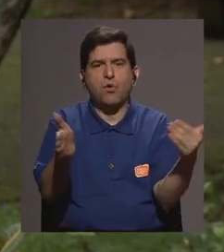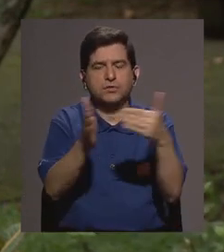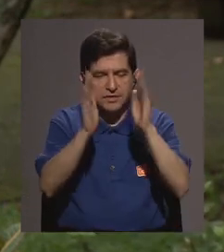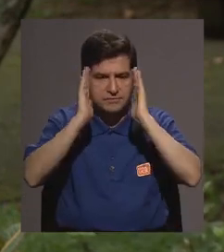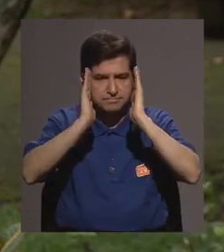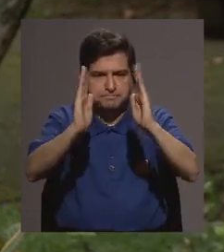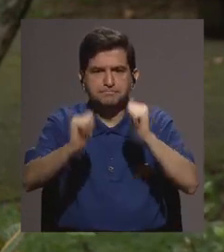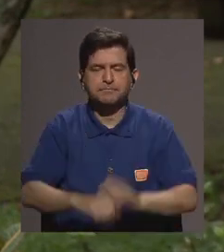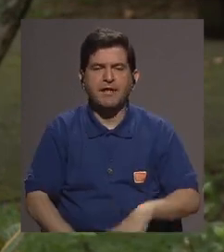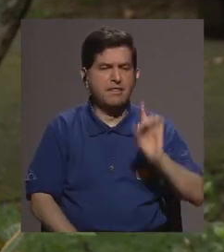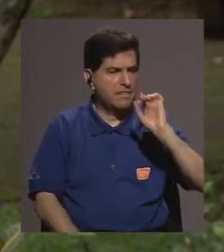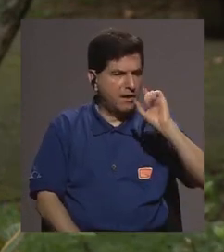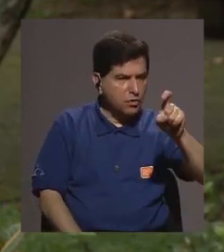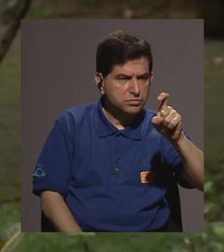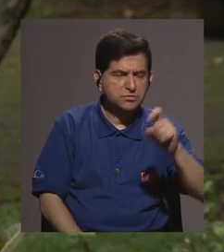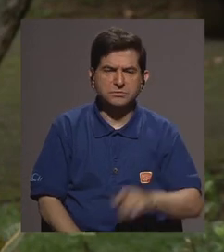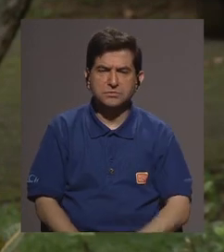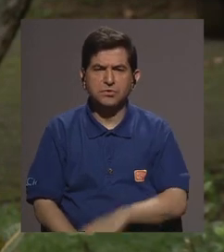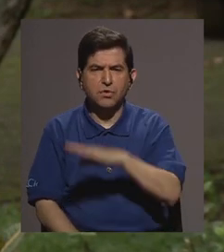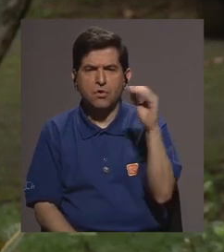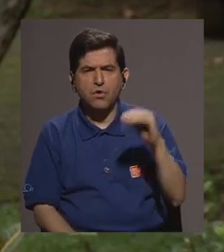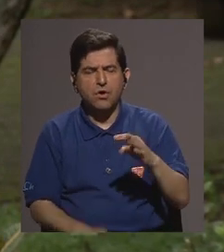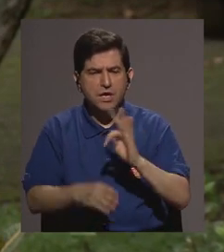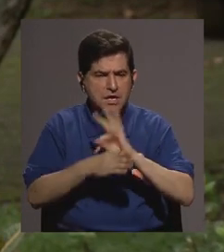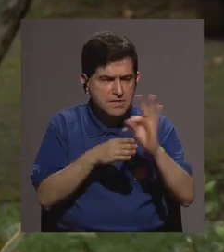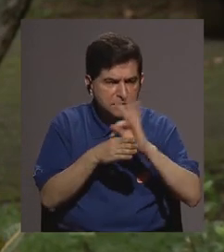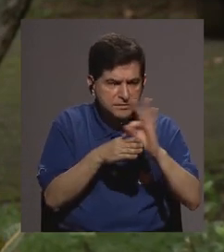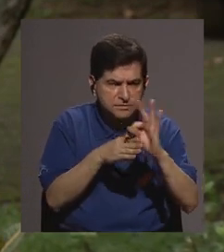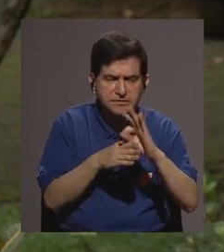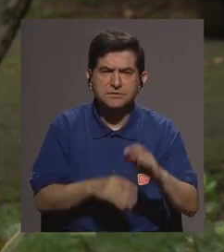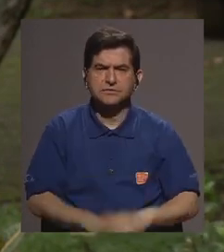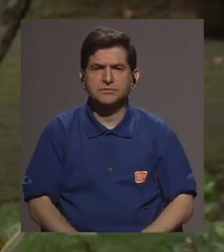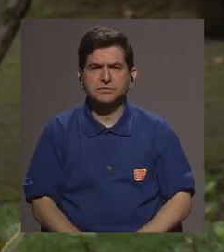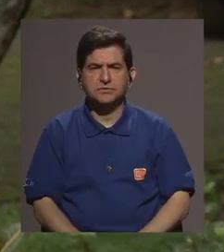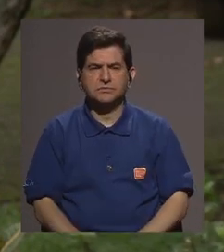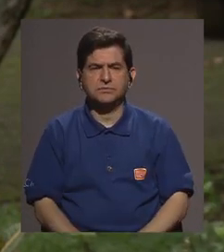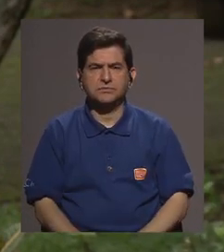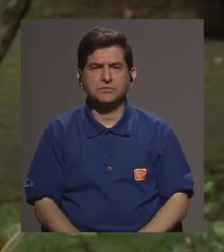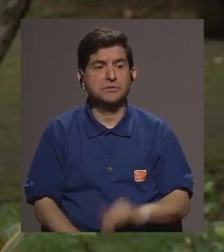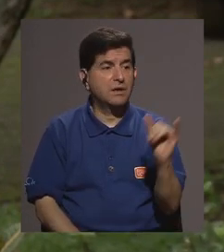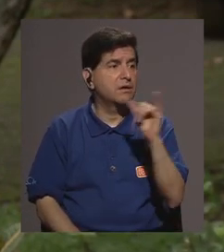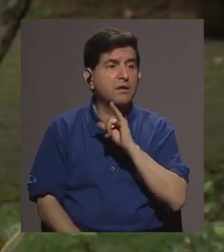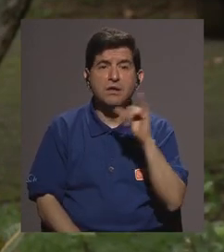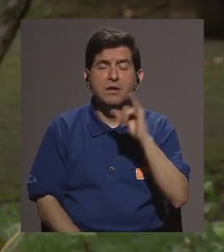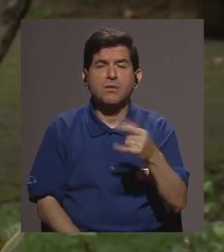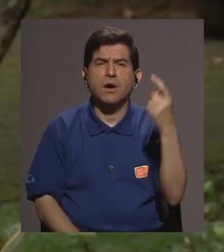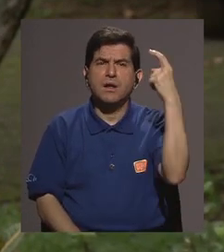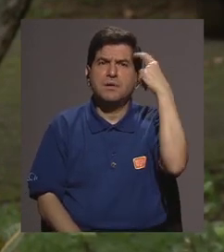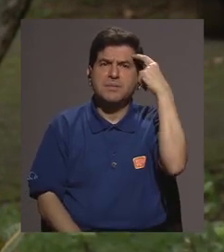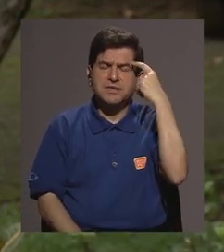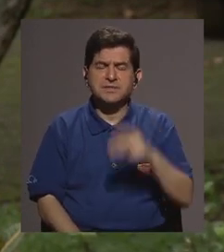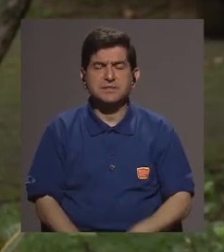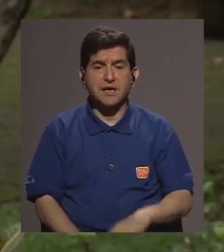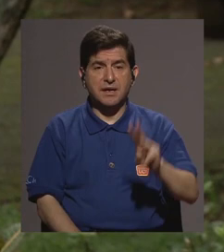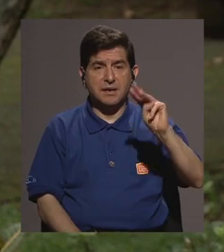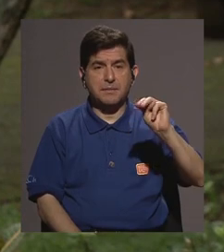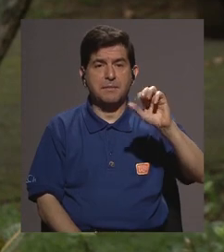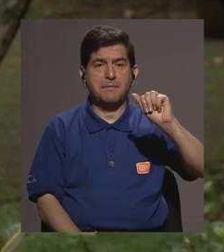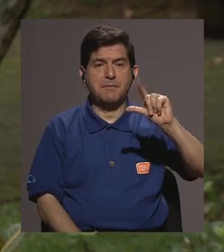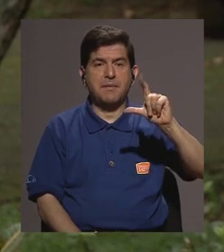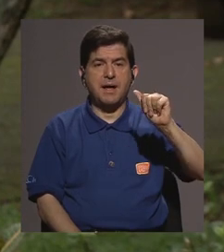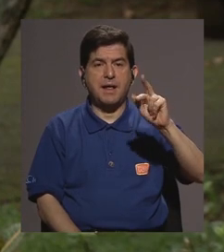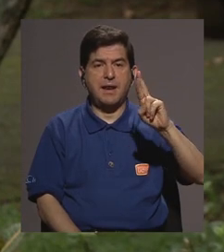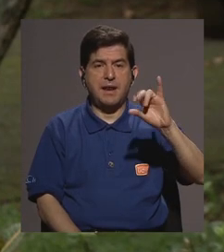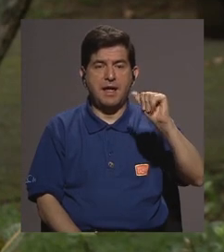retomar el tema de diagnóstico de tratamientos de también de pensar en malaria como una